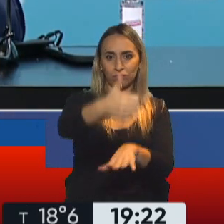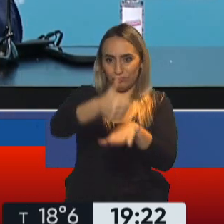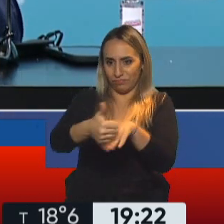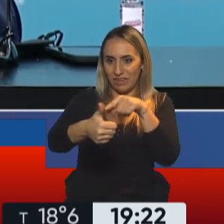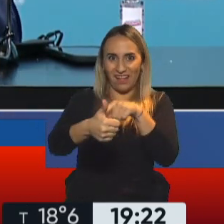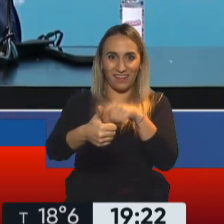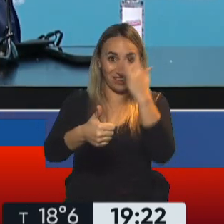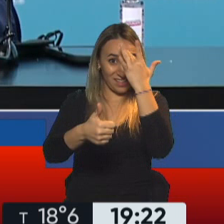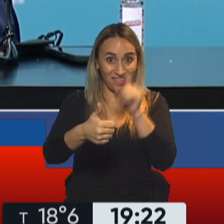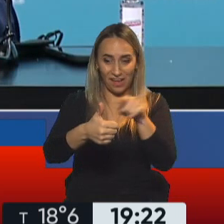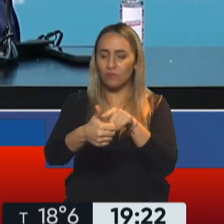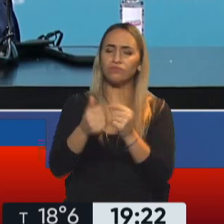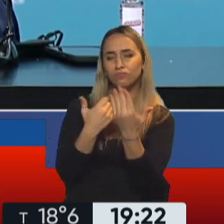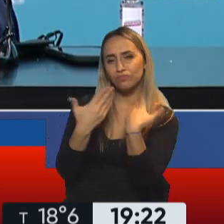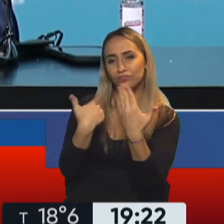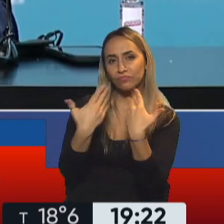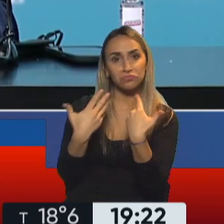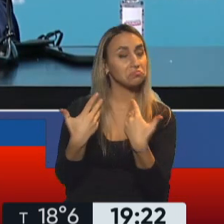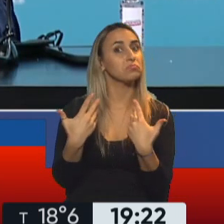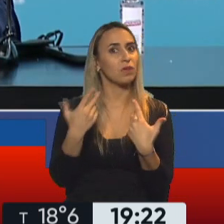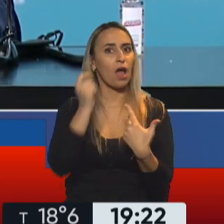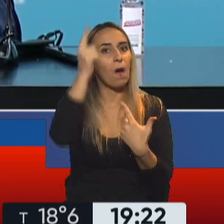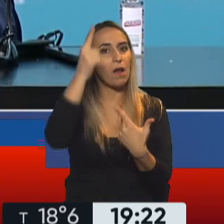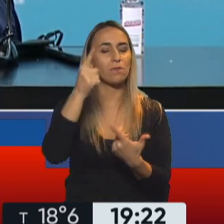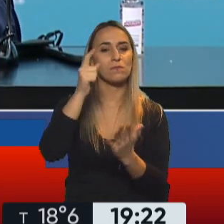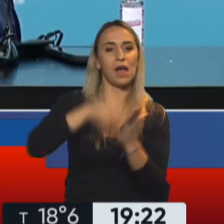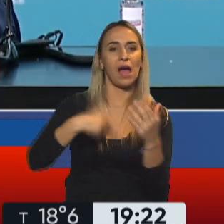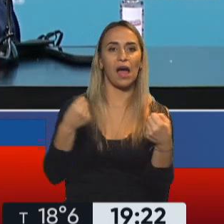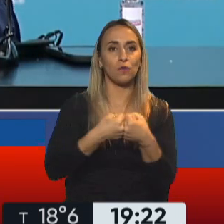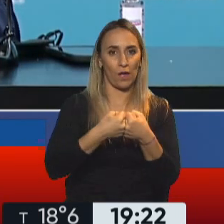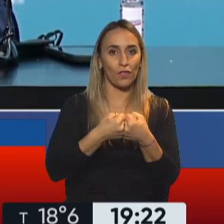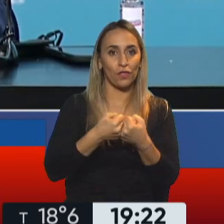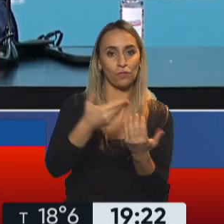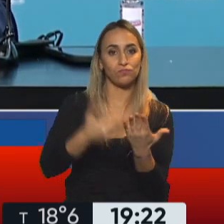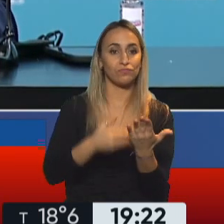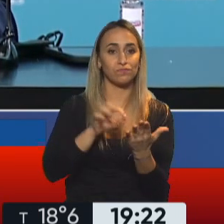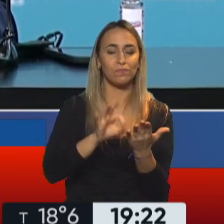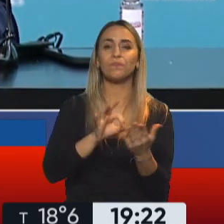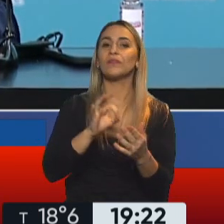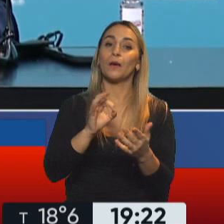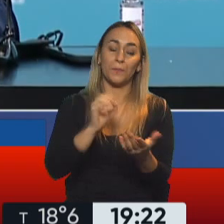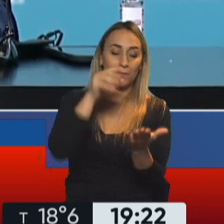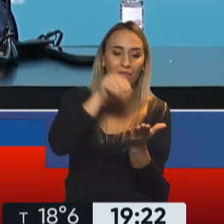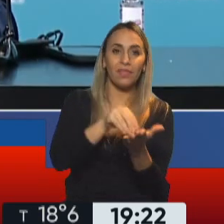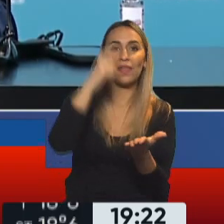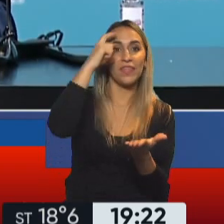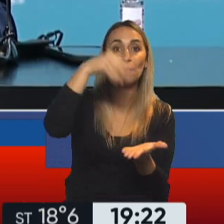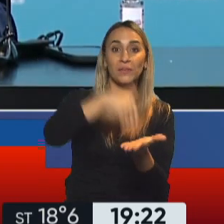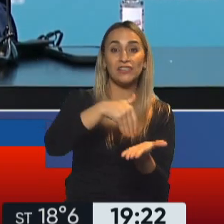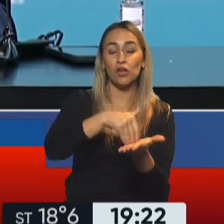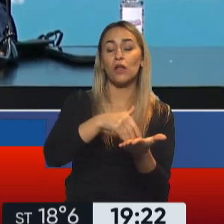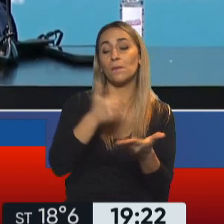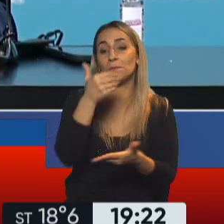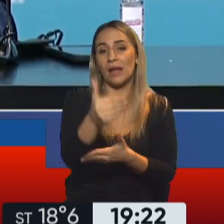mano y bueno, por suerte pudimos firmar este acuerdo de aprovisionamiento por en principio 10 millones, extensible a 15, en